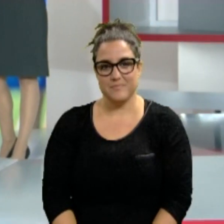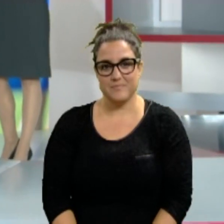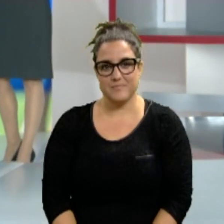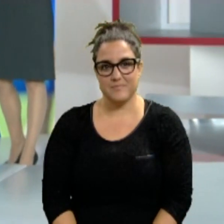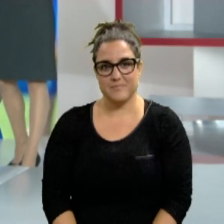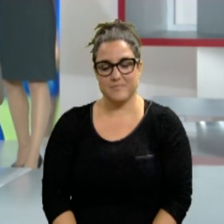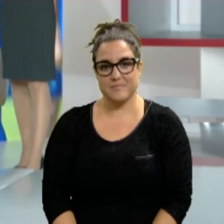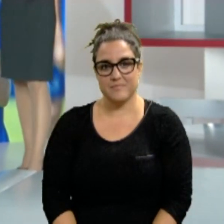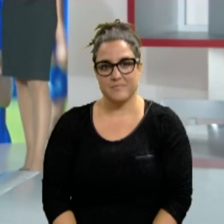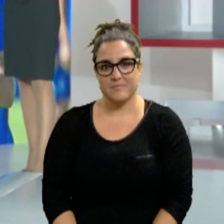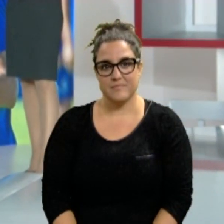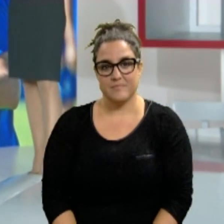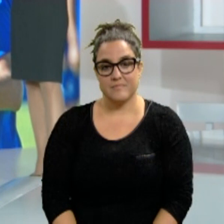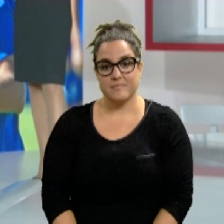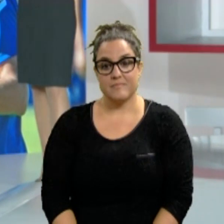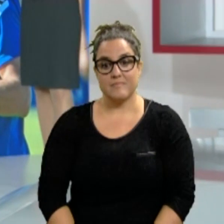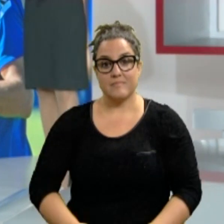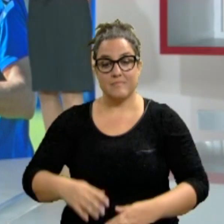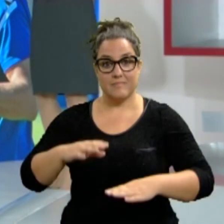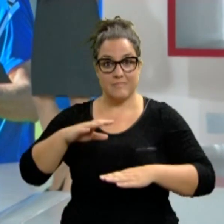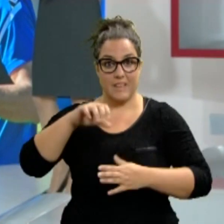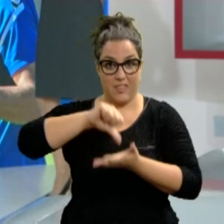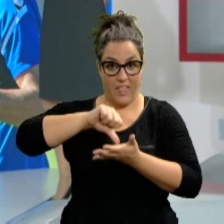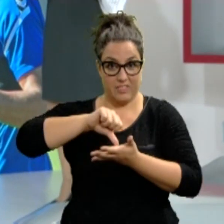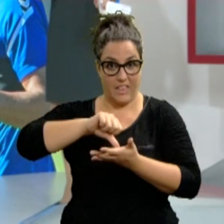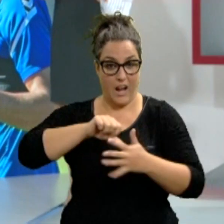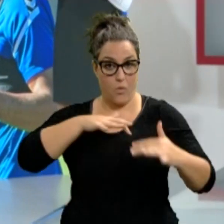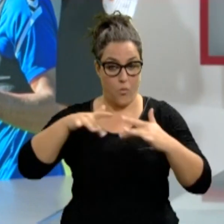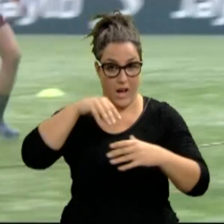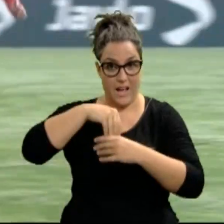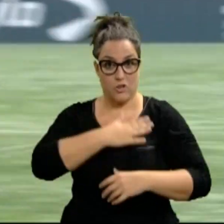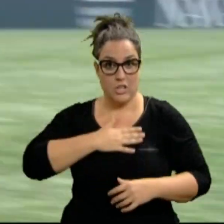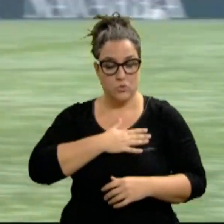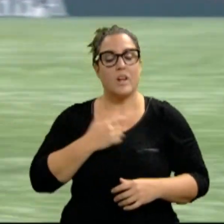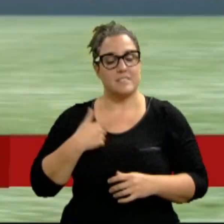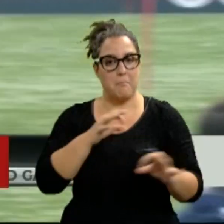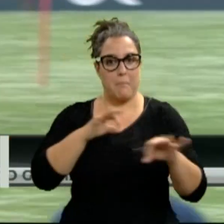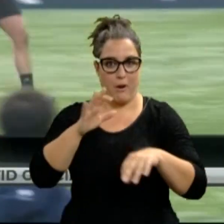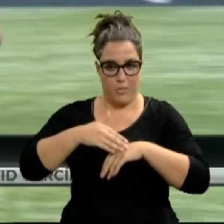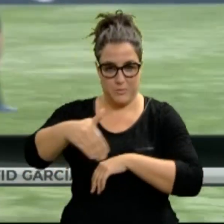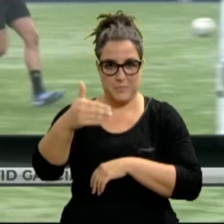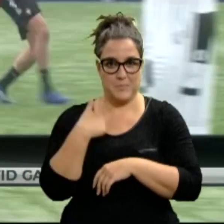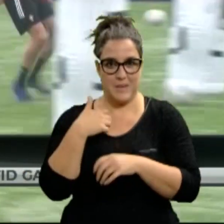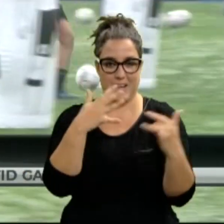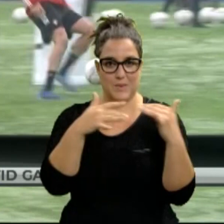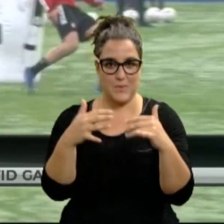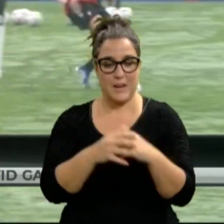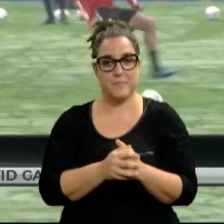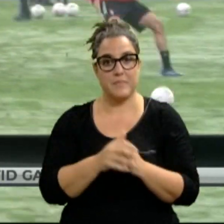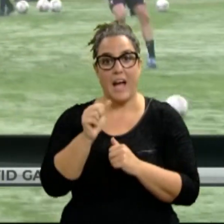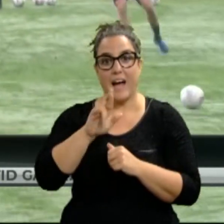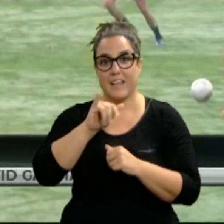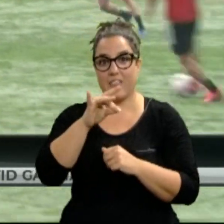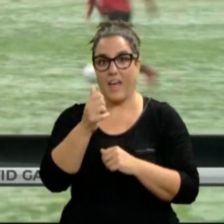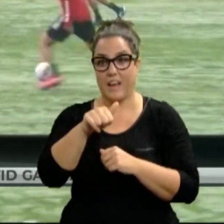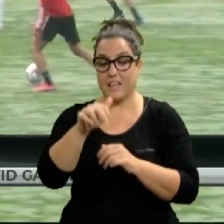Bueno, y los centrales titulares de Osasuna estarán disponibles para recibir al Betis. Arrastate recupera a Aridane, que ya